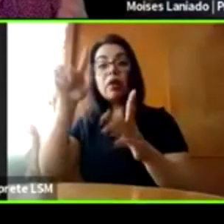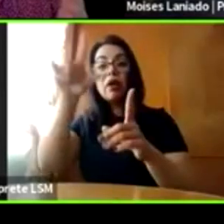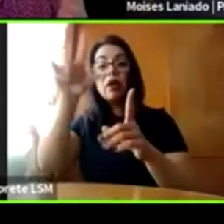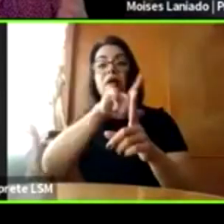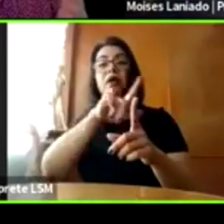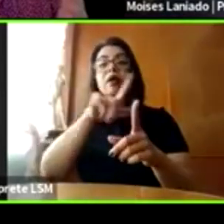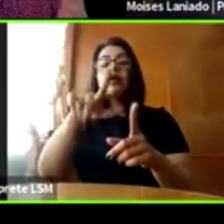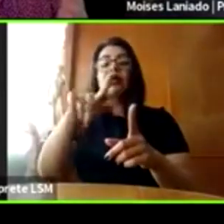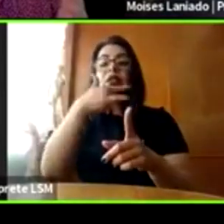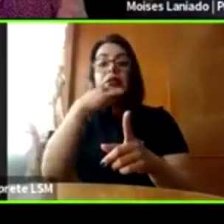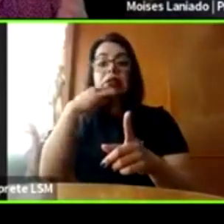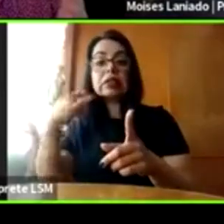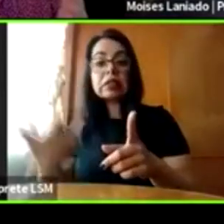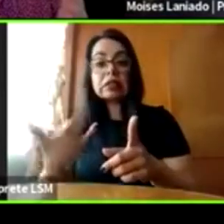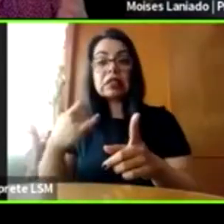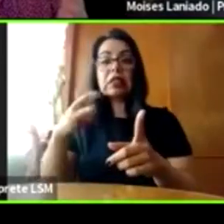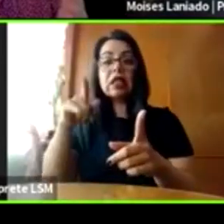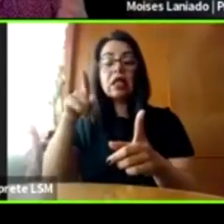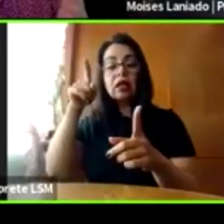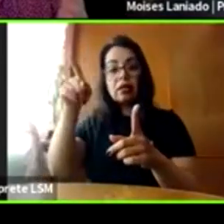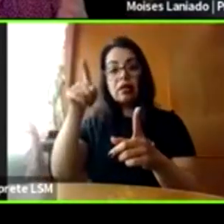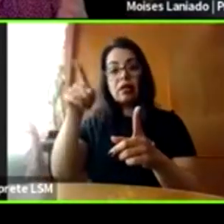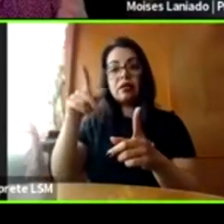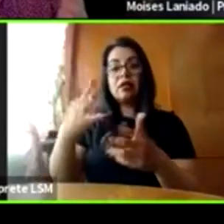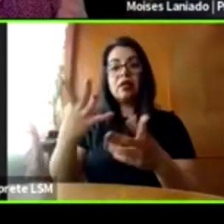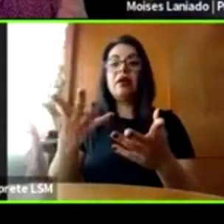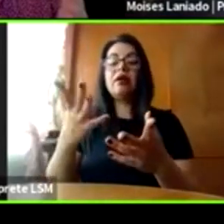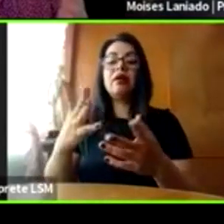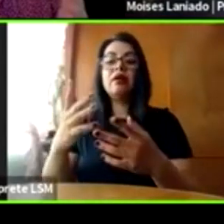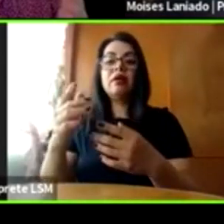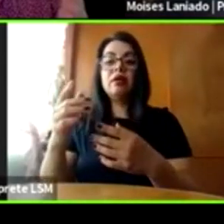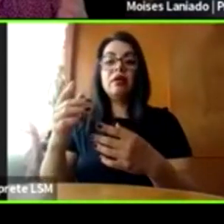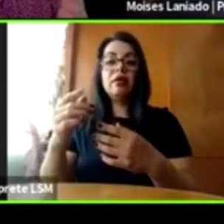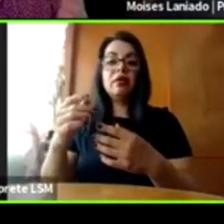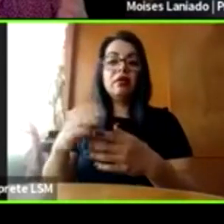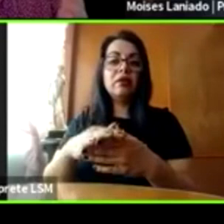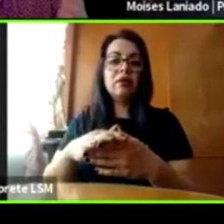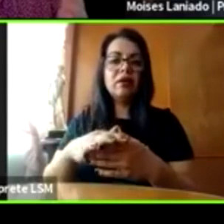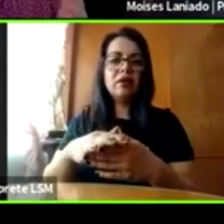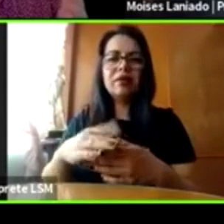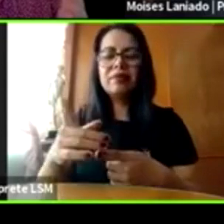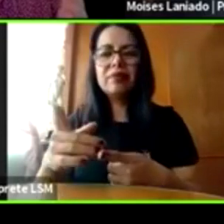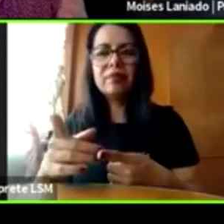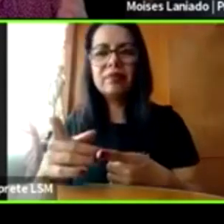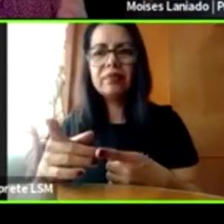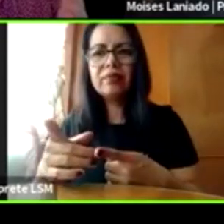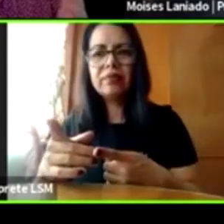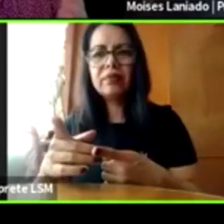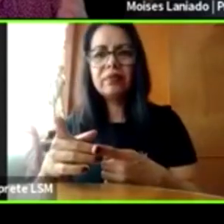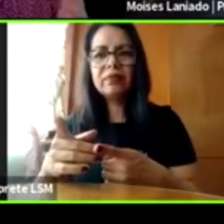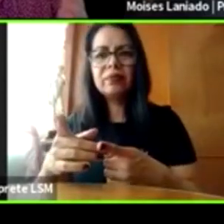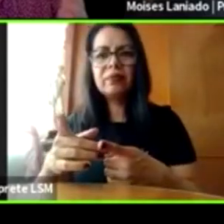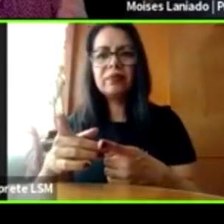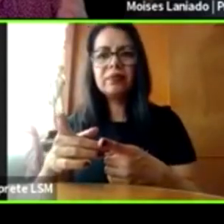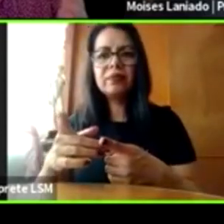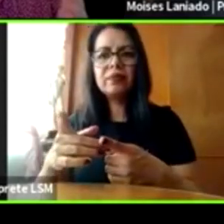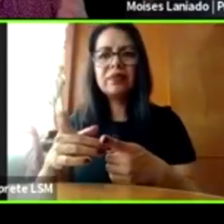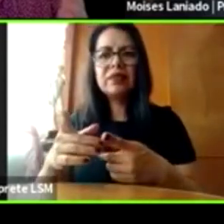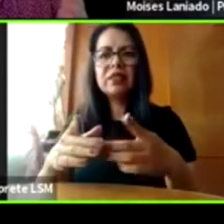prácticas profesionales de intervención con adolescentes.